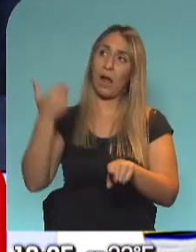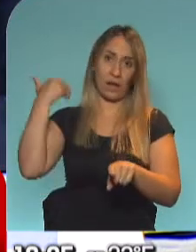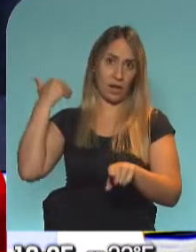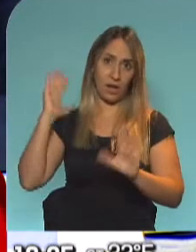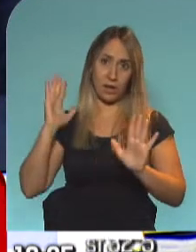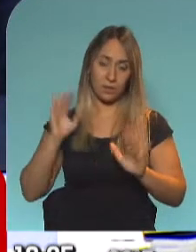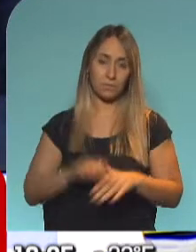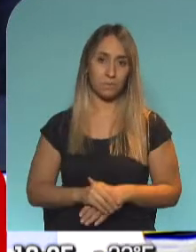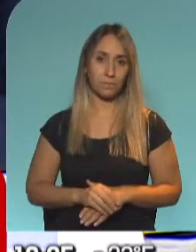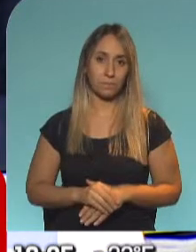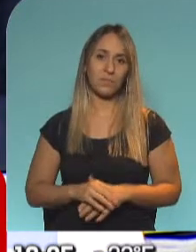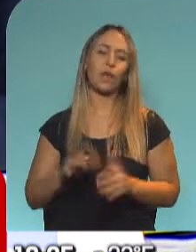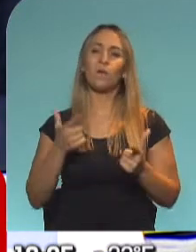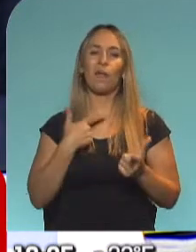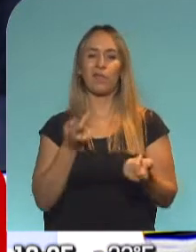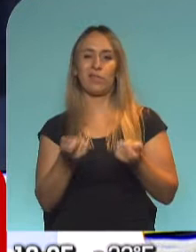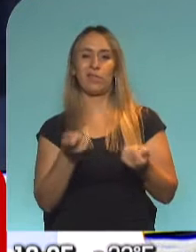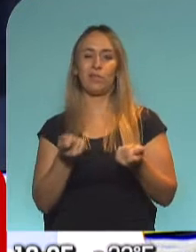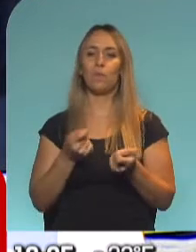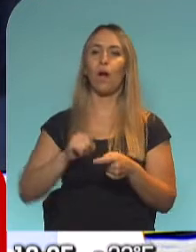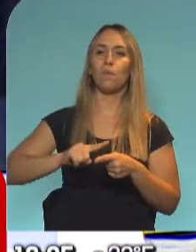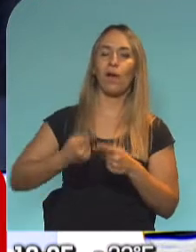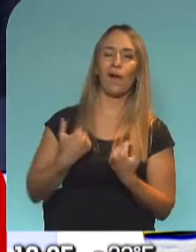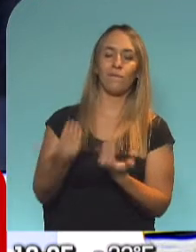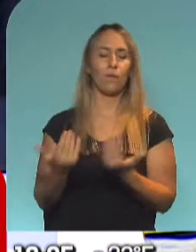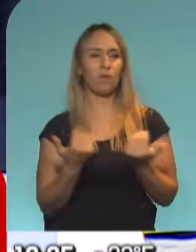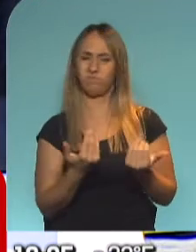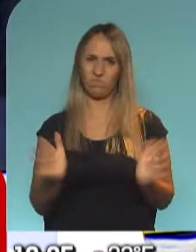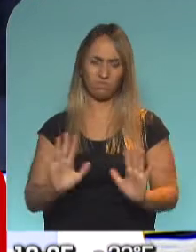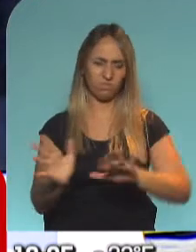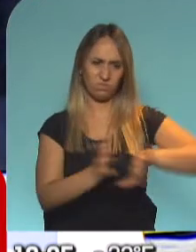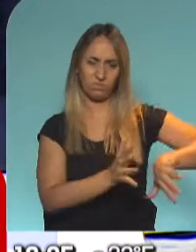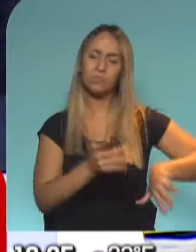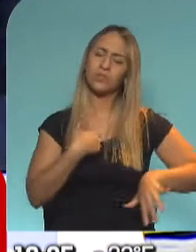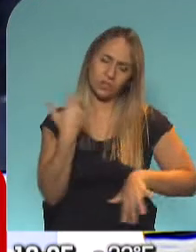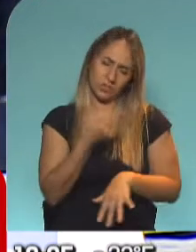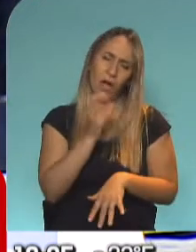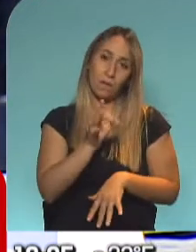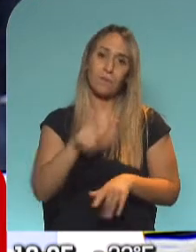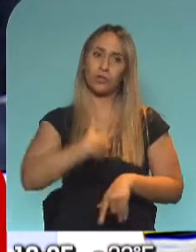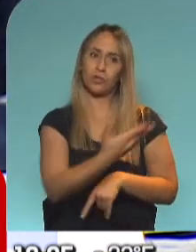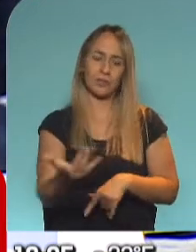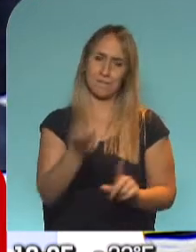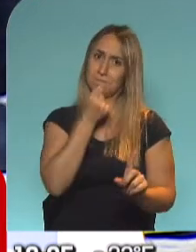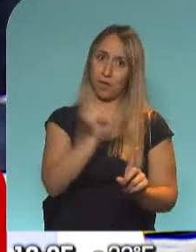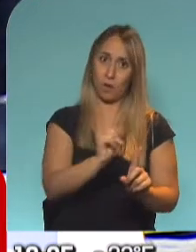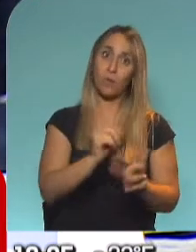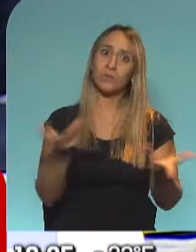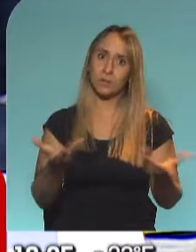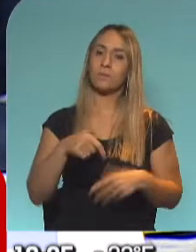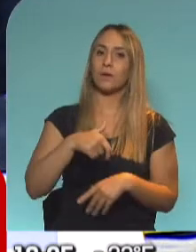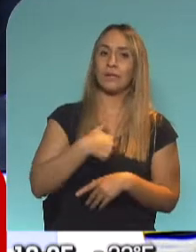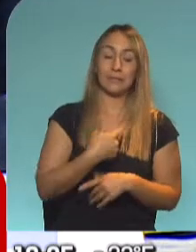oportunidad, donde no hay especulación electoral. Sabemos que son medidas que son antipáticas, porque impactan sobre la vida cotidiana